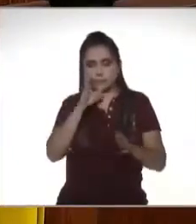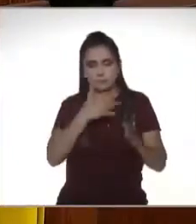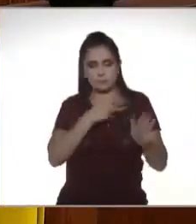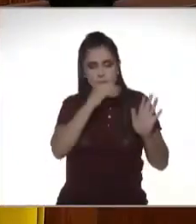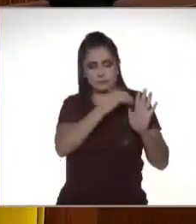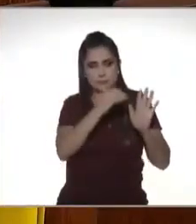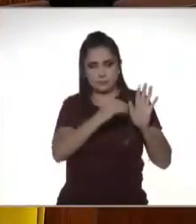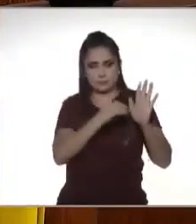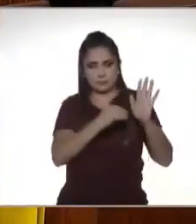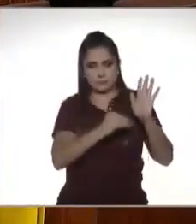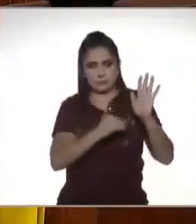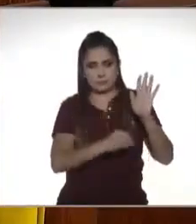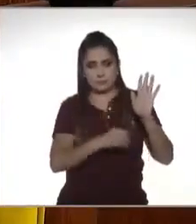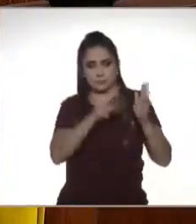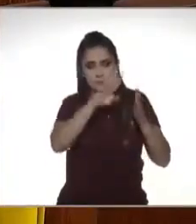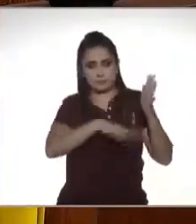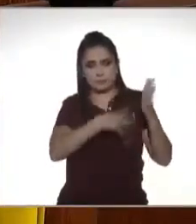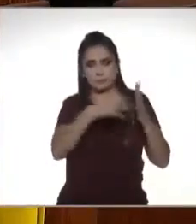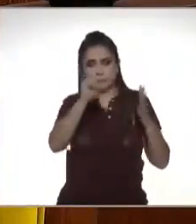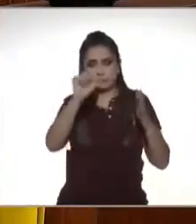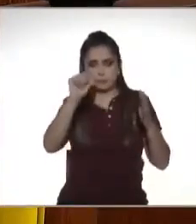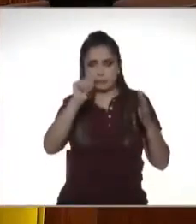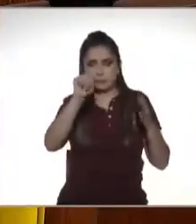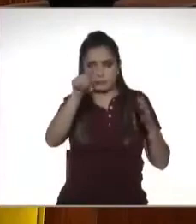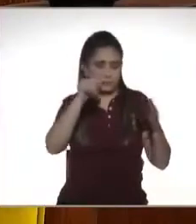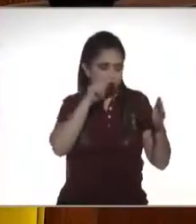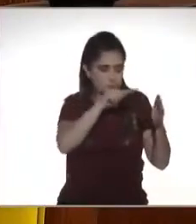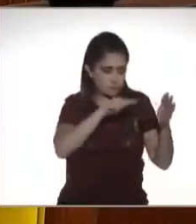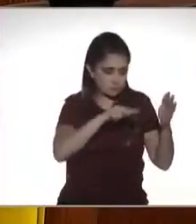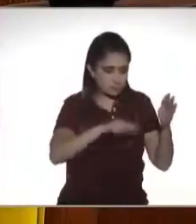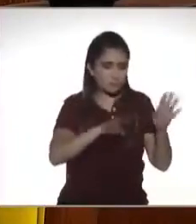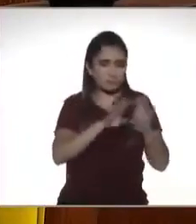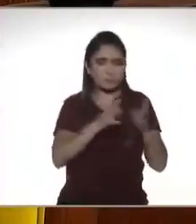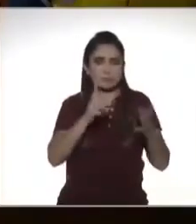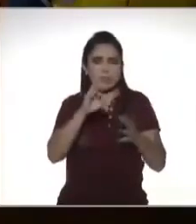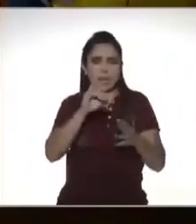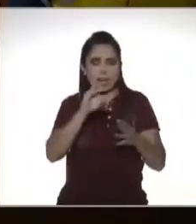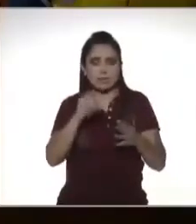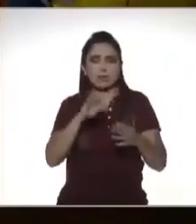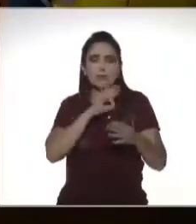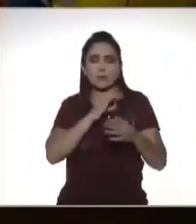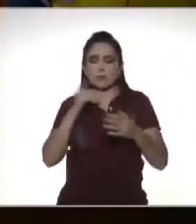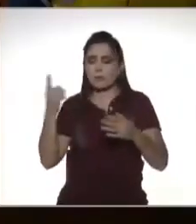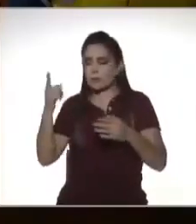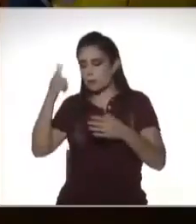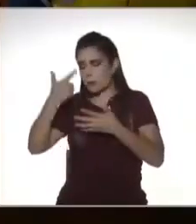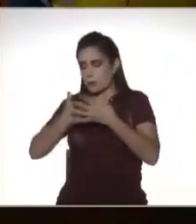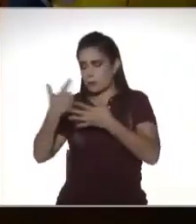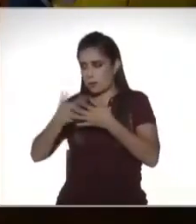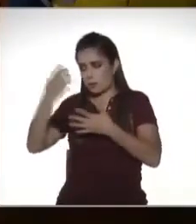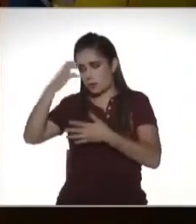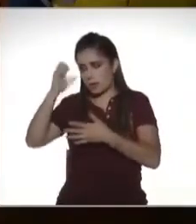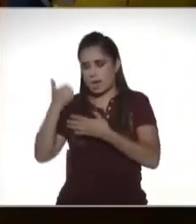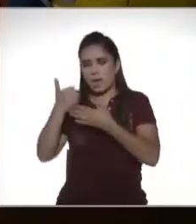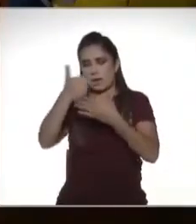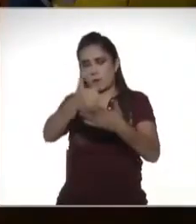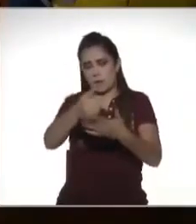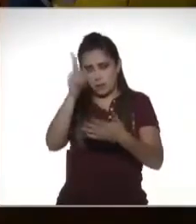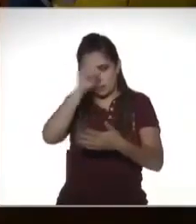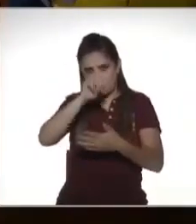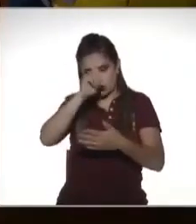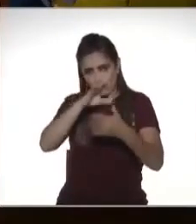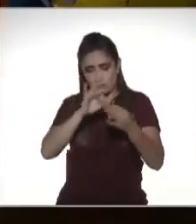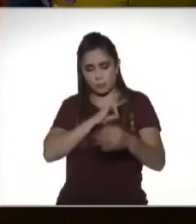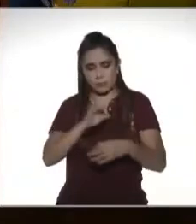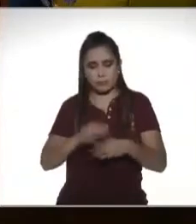clasificado en la base de datos del SAT en su declaración y acercarse a un profesional que la pueda asesorar dependiendo los diferentes fuentes de ingresos